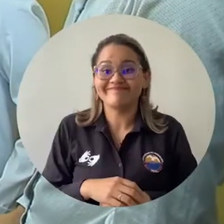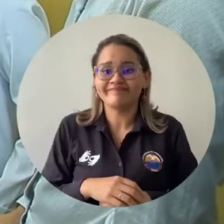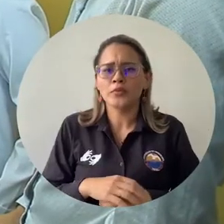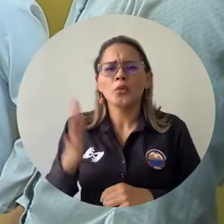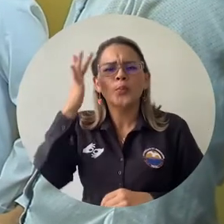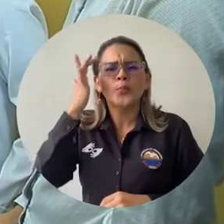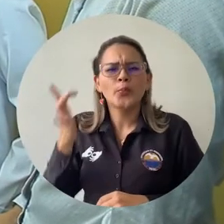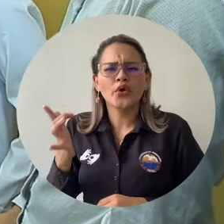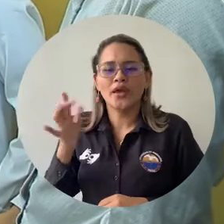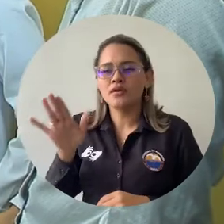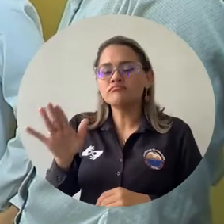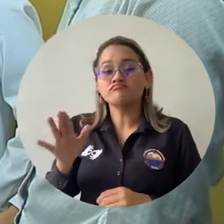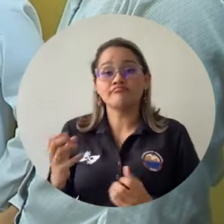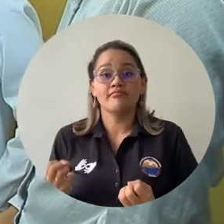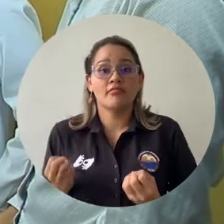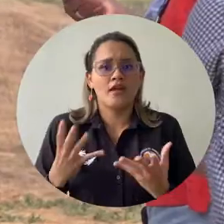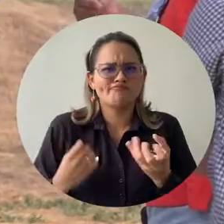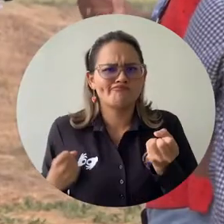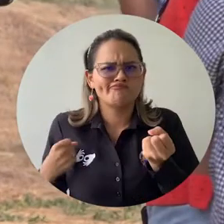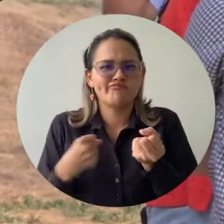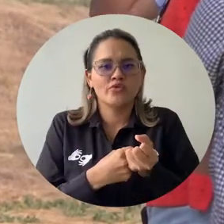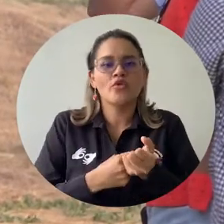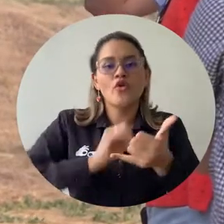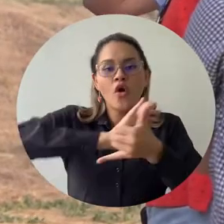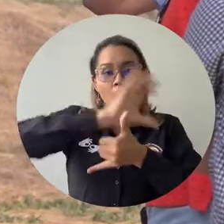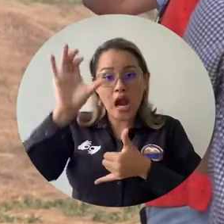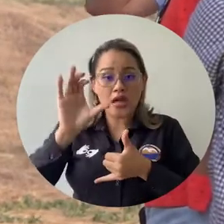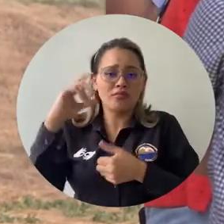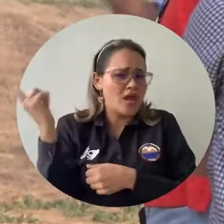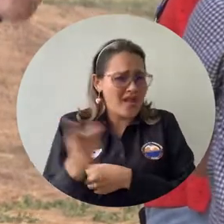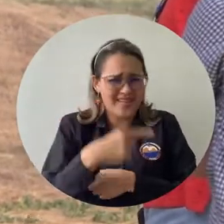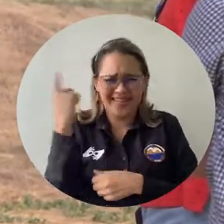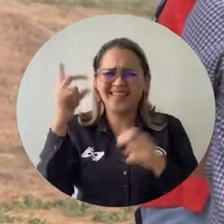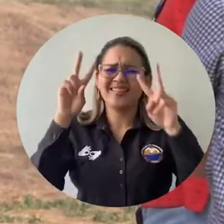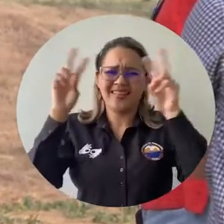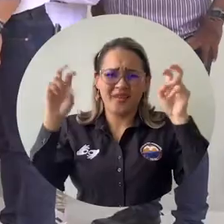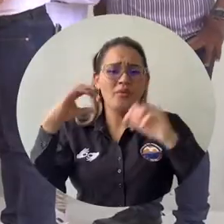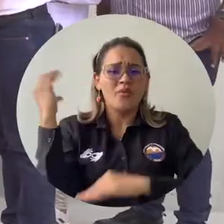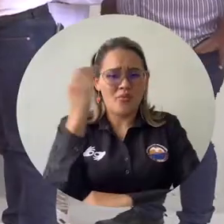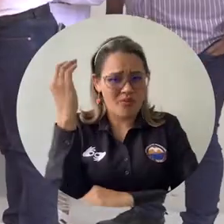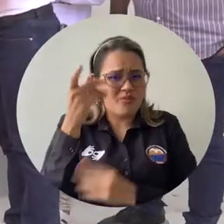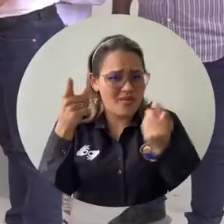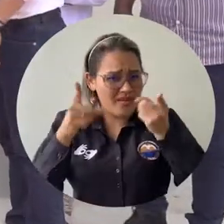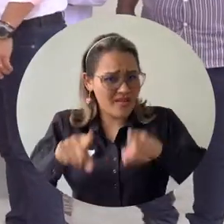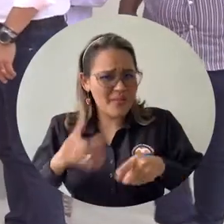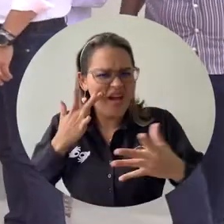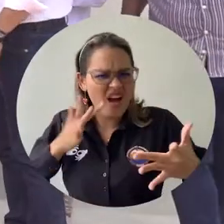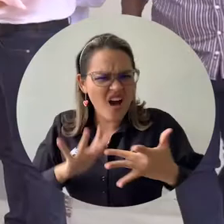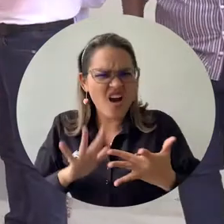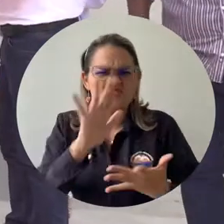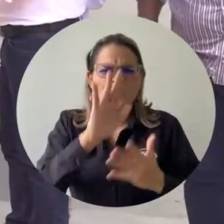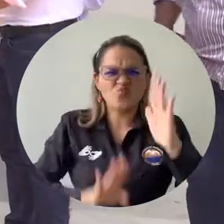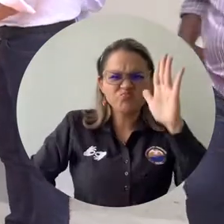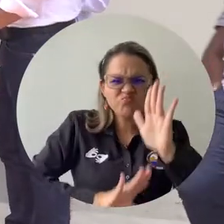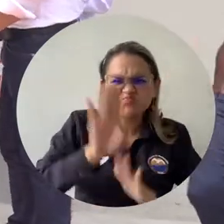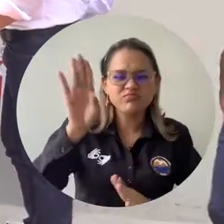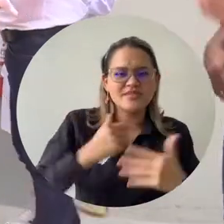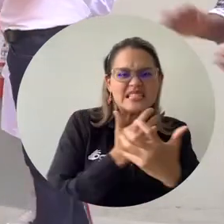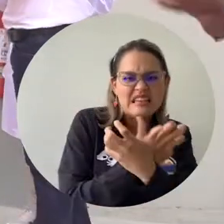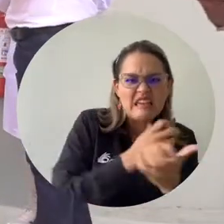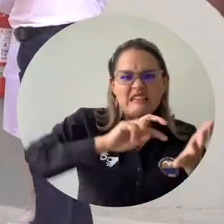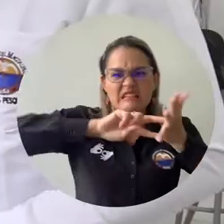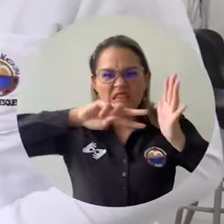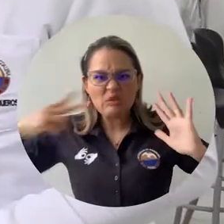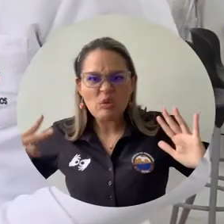porque ha hecho un gran aporte no solamente al sector caribe, sino en general al país, en todo lo que es el